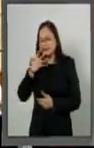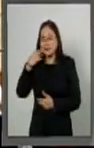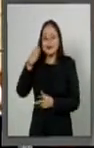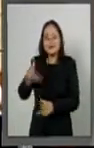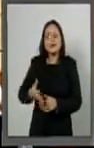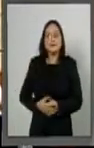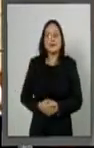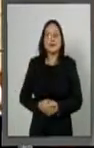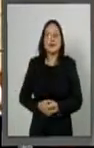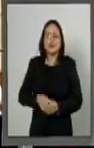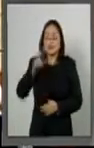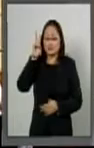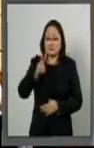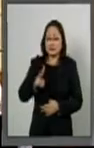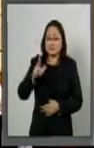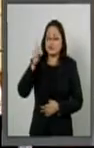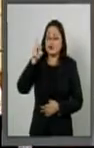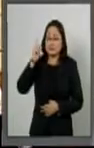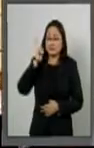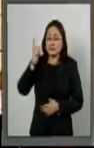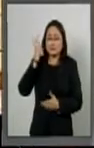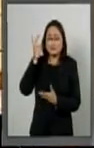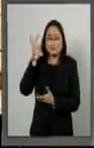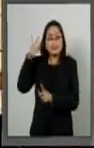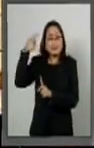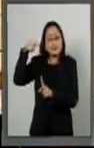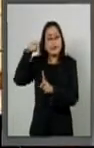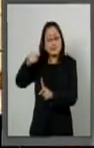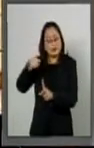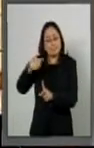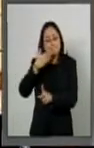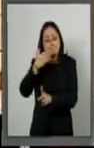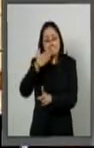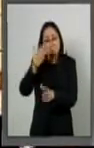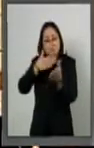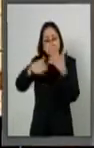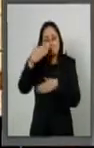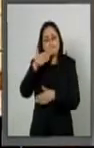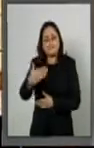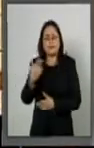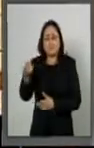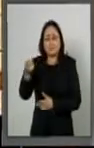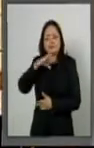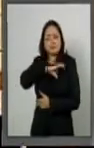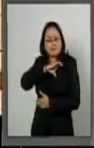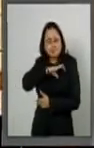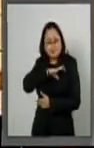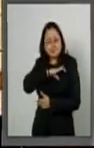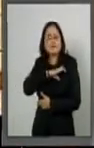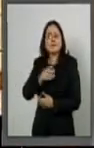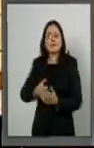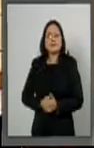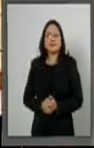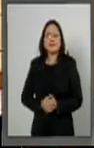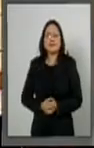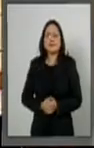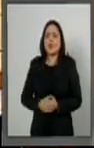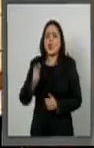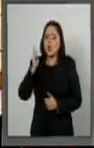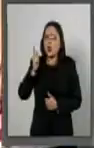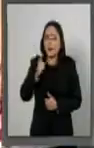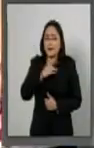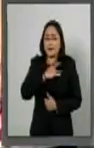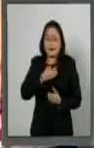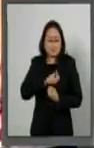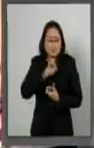deseo de verdad, de todo corazón, que te vaya muy bien. Sabes que te quiero mucho y deseo con todo mi